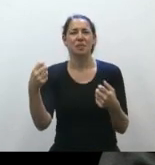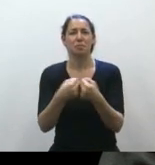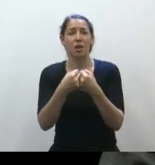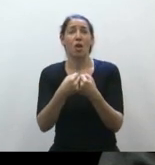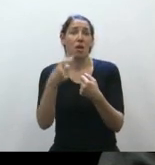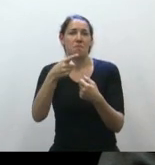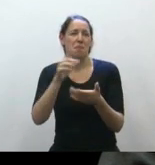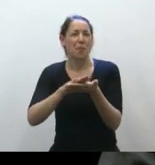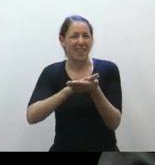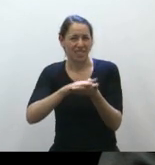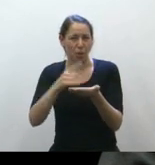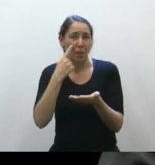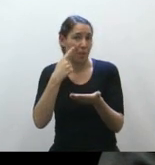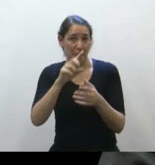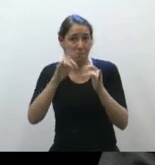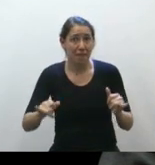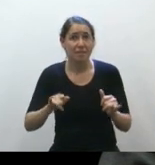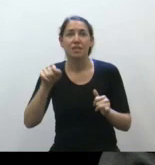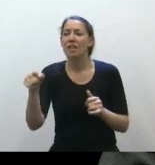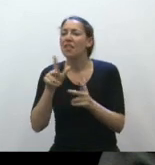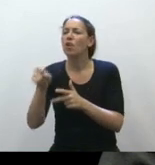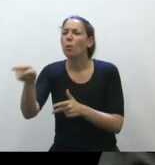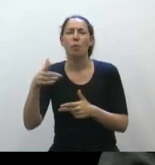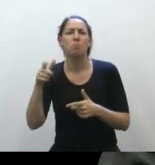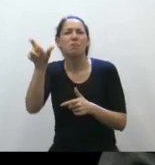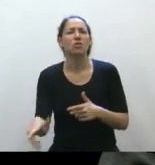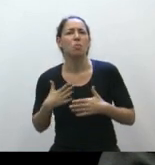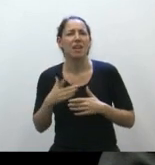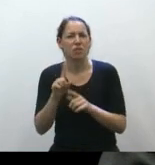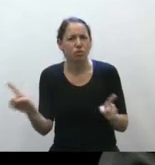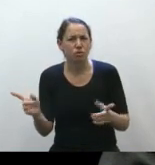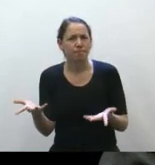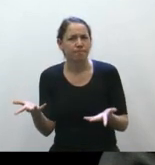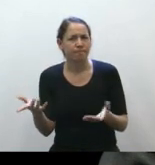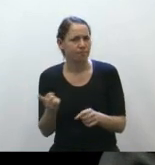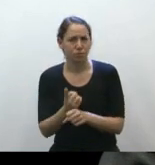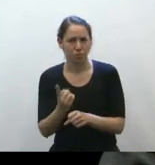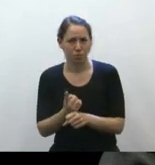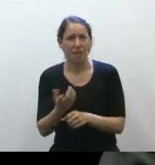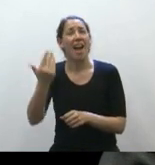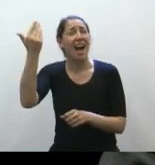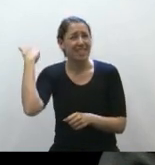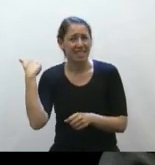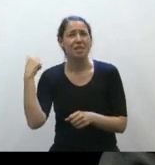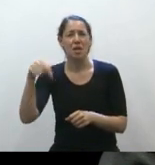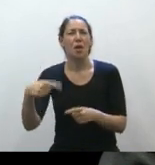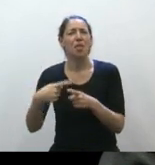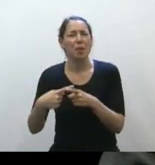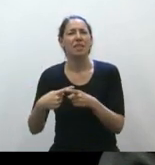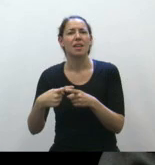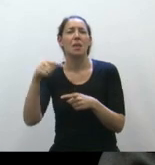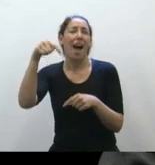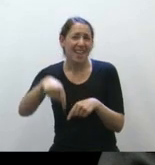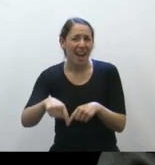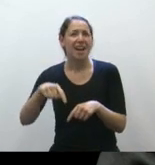convivencia, que no es persona humana. Y hemos visto un montón de veces en este debate, no solamente